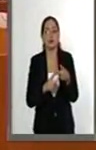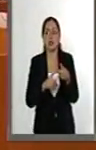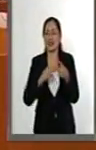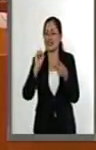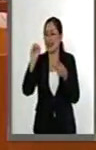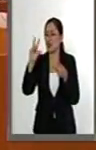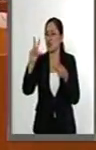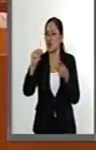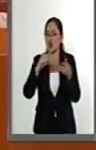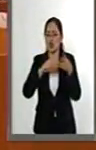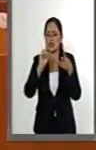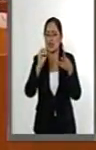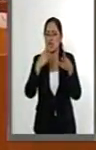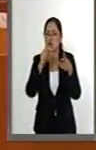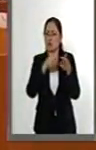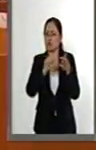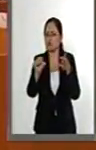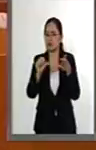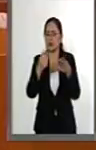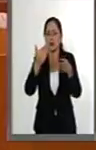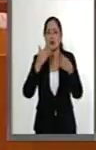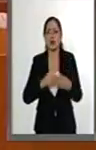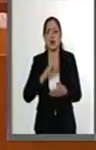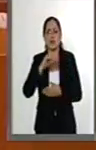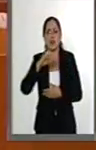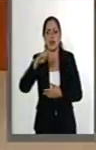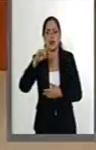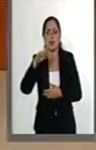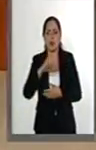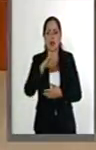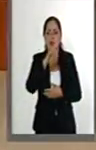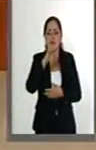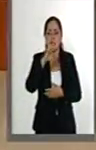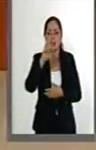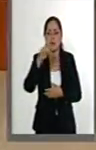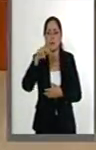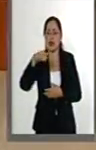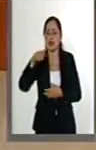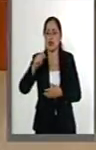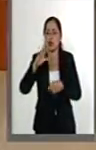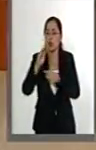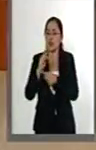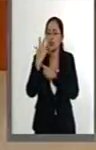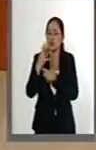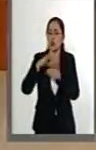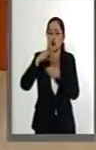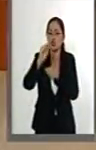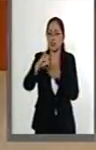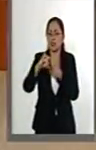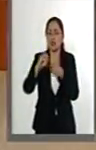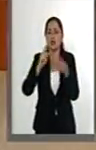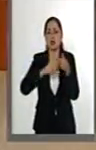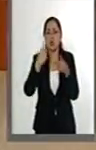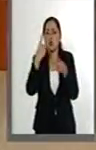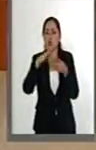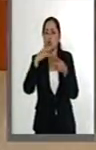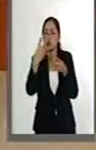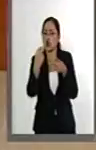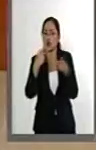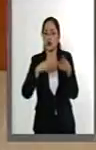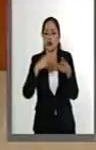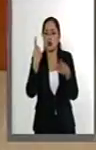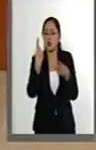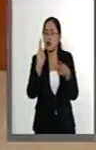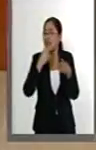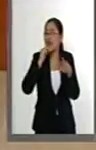ninguno en contra y ninguno nulo. Felipe de la Mata con 95 votos a favor, uno en contra y ninguno